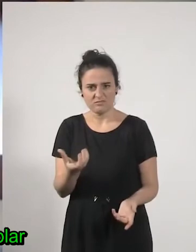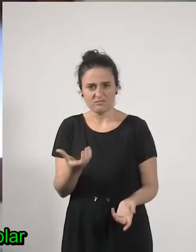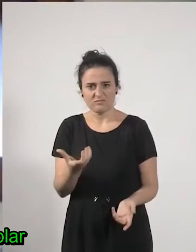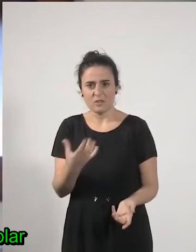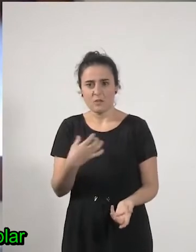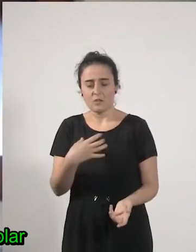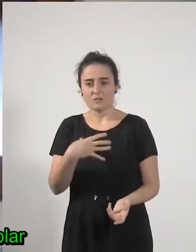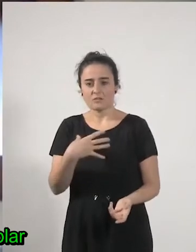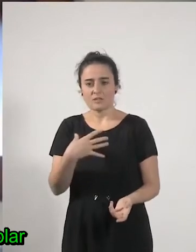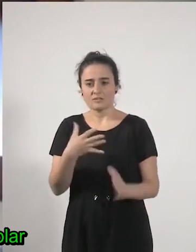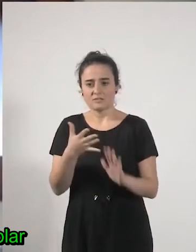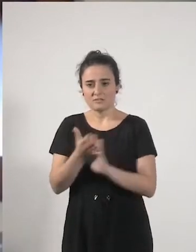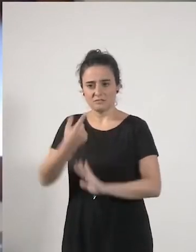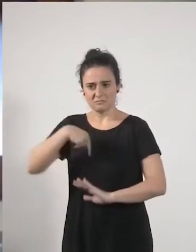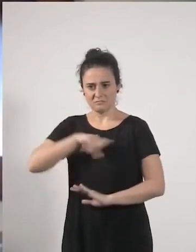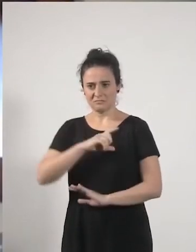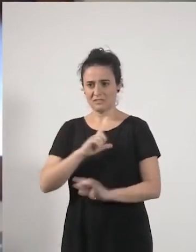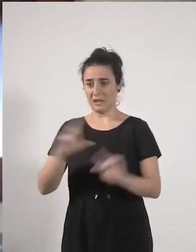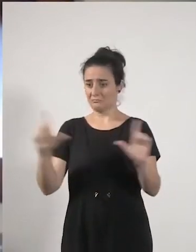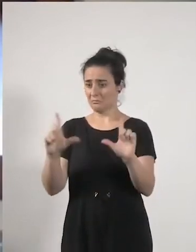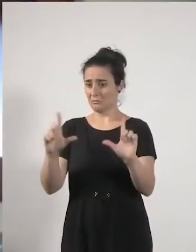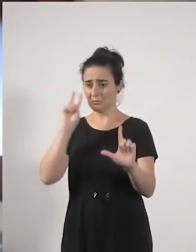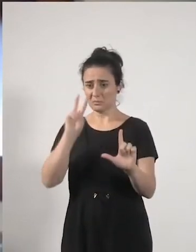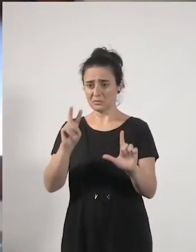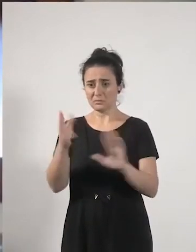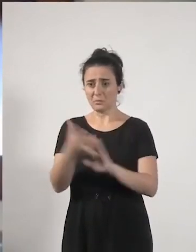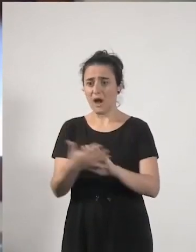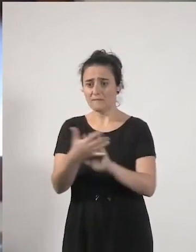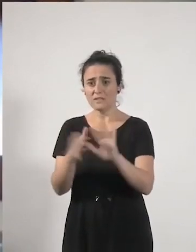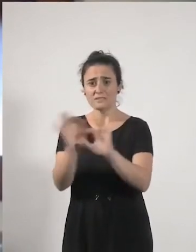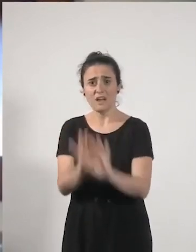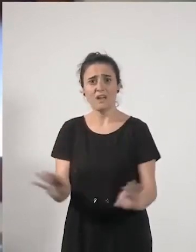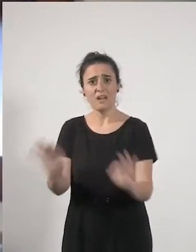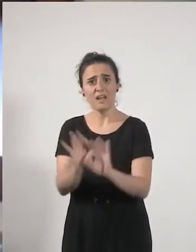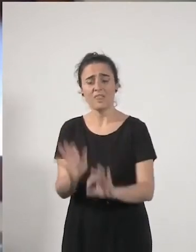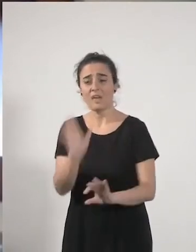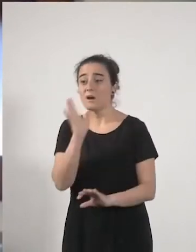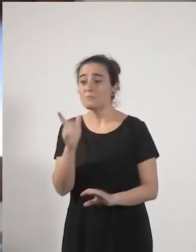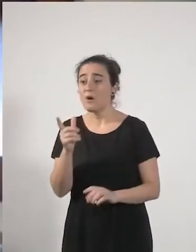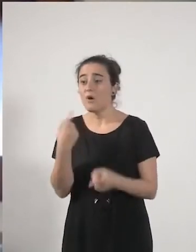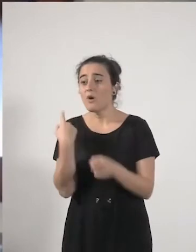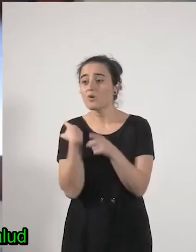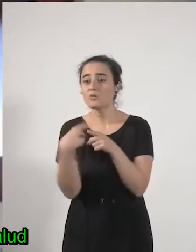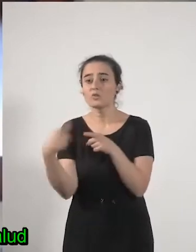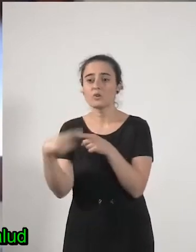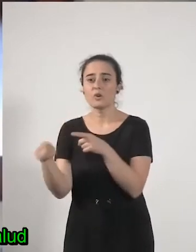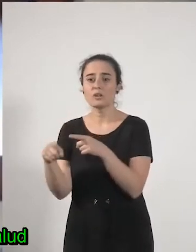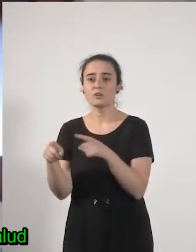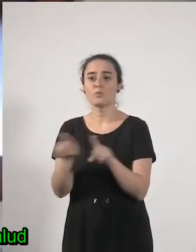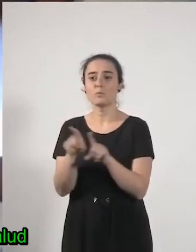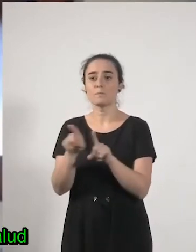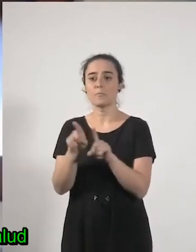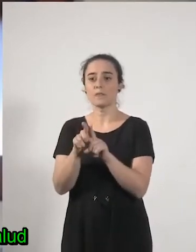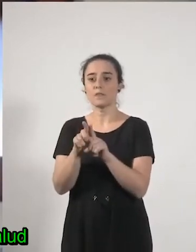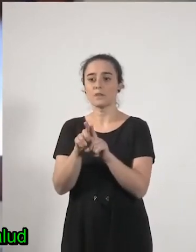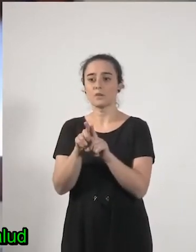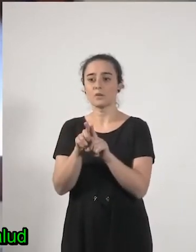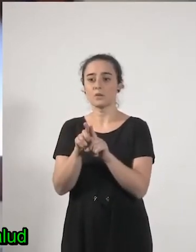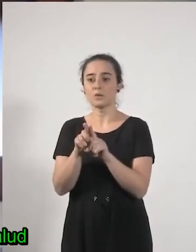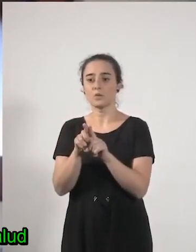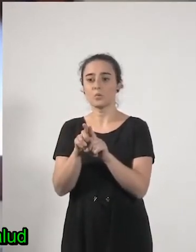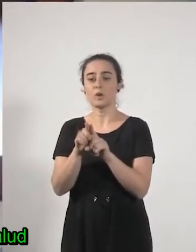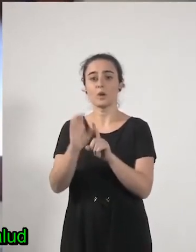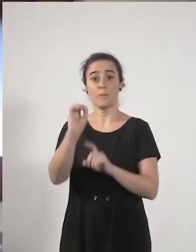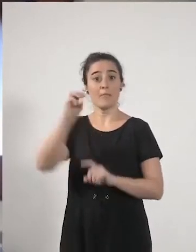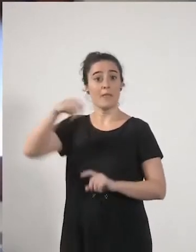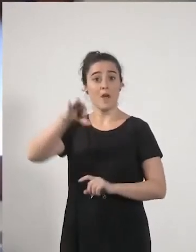hayamos podido hablar de nada o sea de nada porque además cualquier cosa que fuera ir en contra de las directrices de la Organización Mundial de la